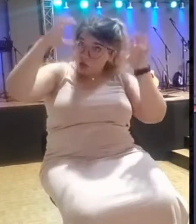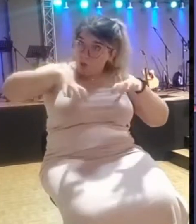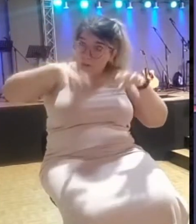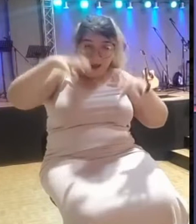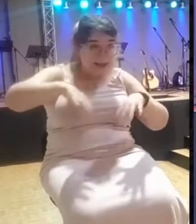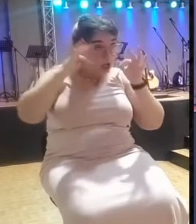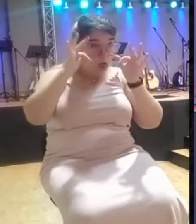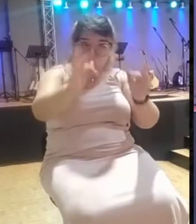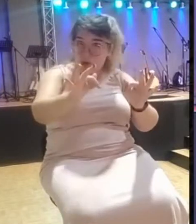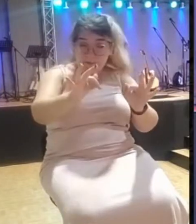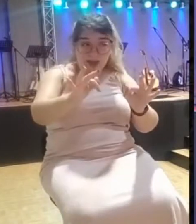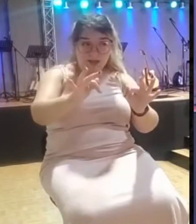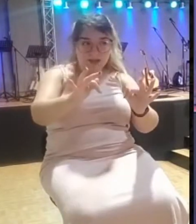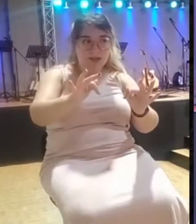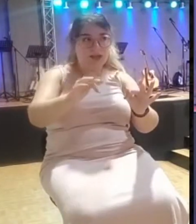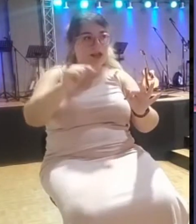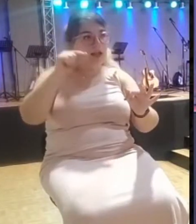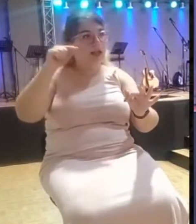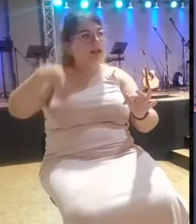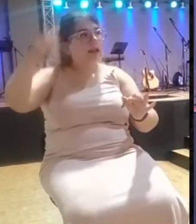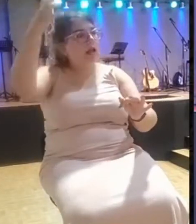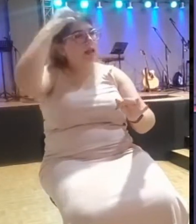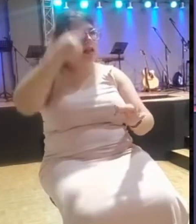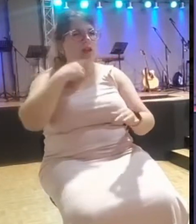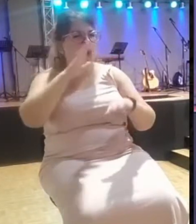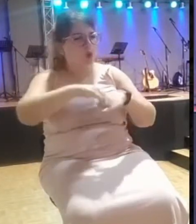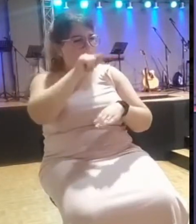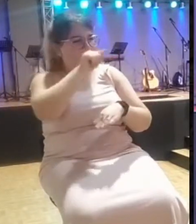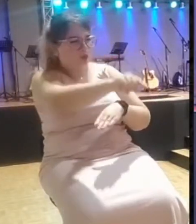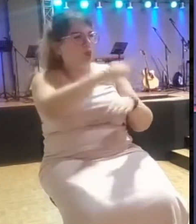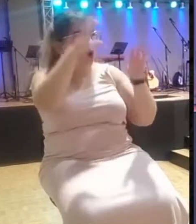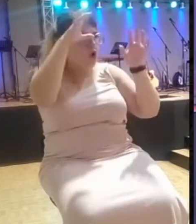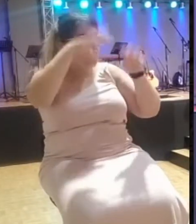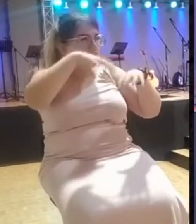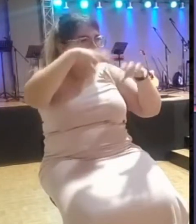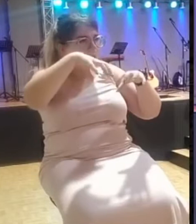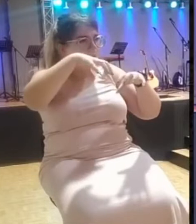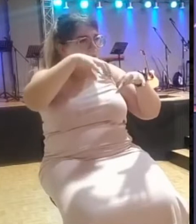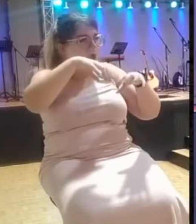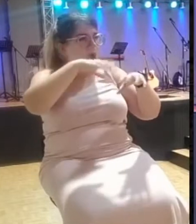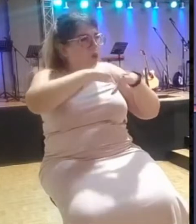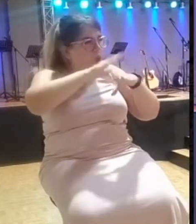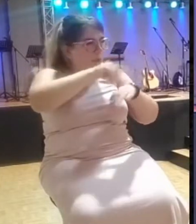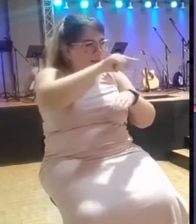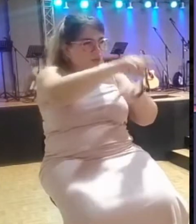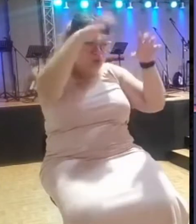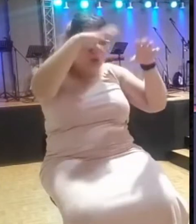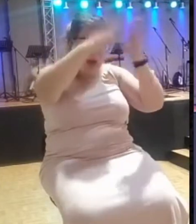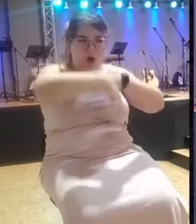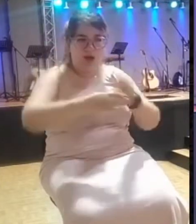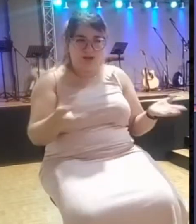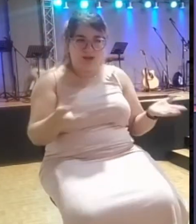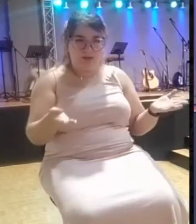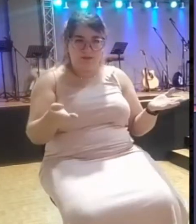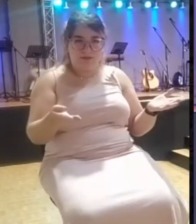culpa a él de que no hay comida por él. Dice, eres tú, le dice Elías, que te has